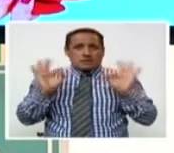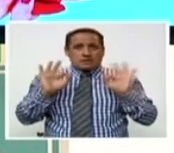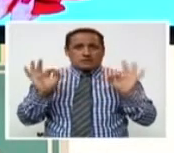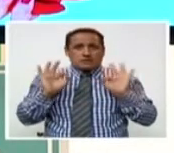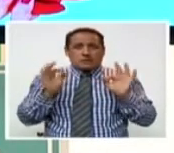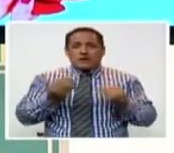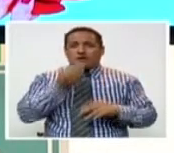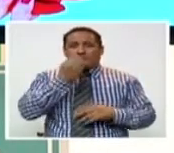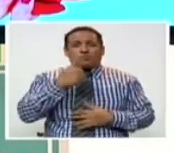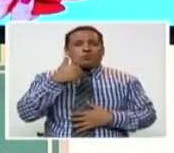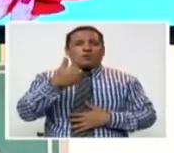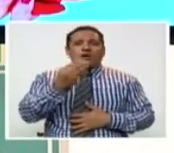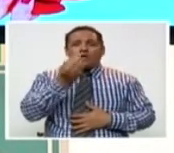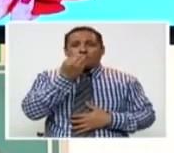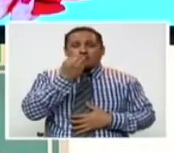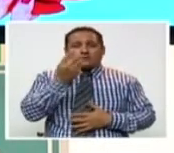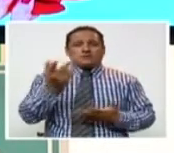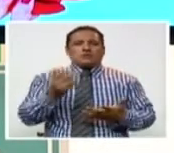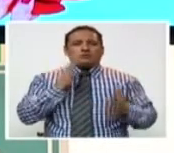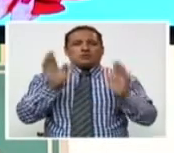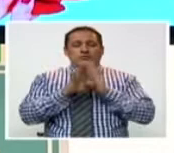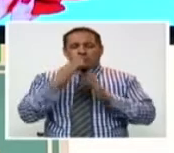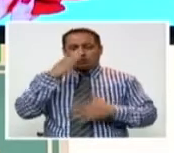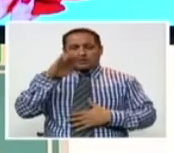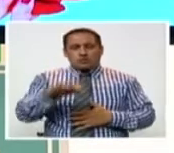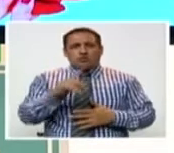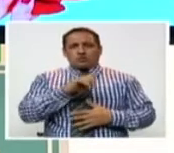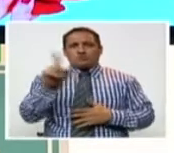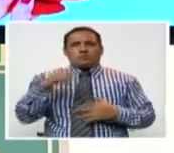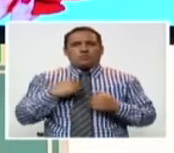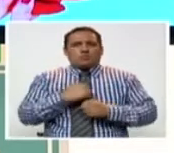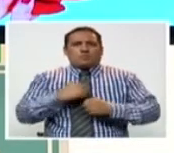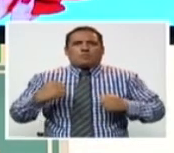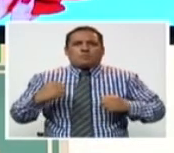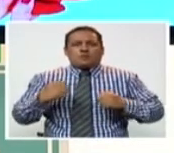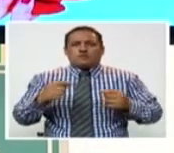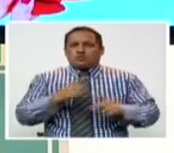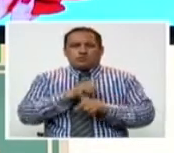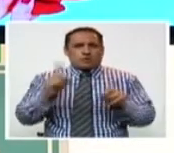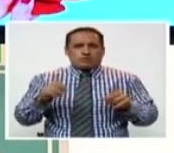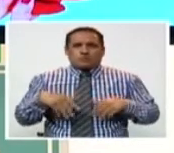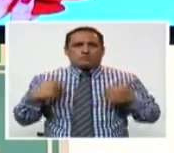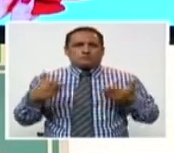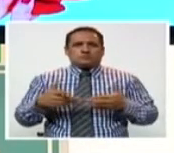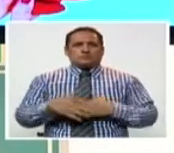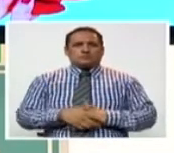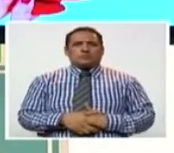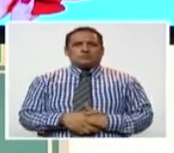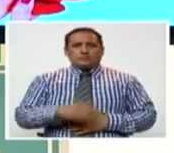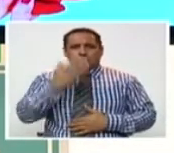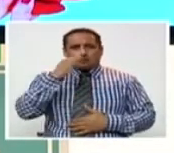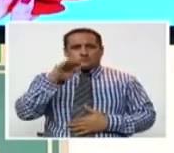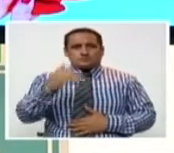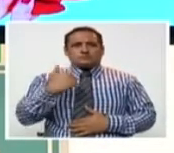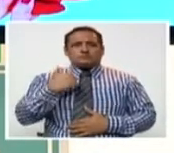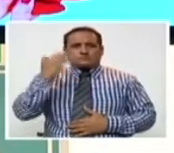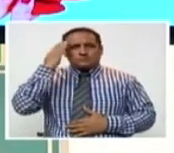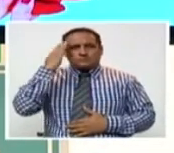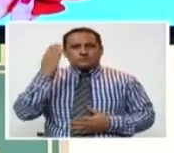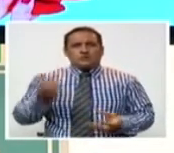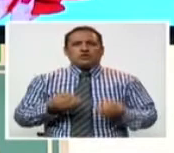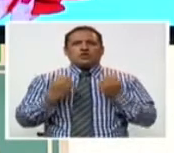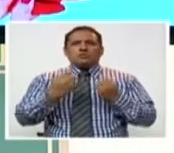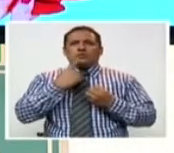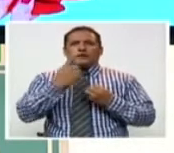necesariamente. Nutrición. Exacto. Tiene que, por ejemplo, un niño que no puede tener el sobrepeso, por ejemplo. Es un niño que tiene que